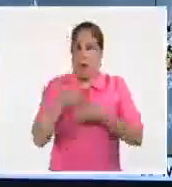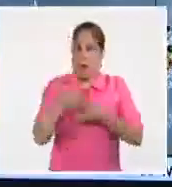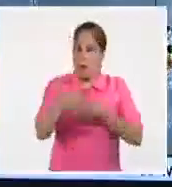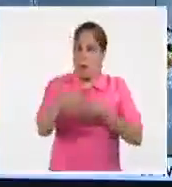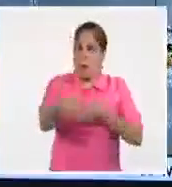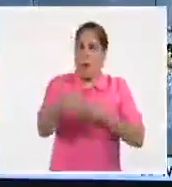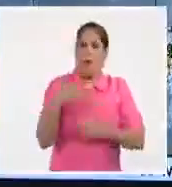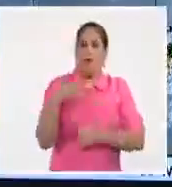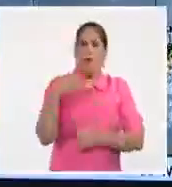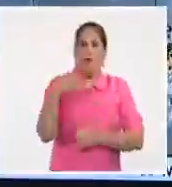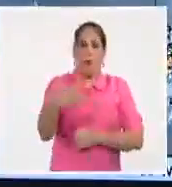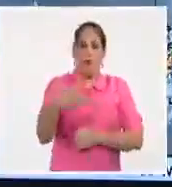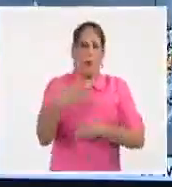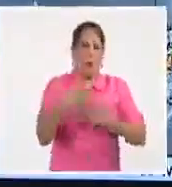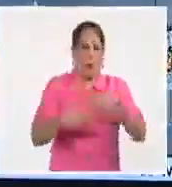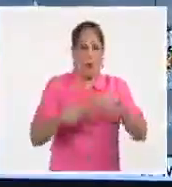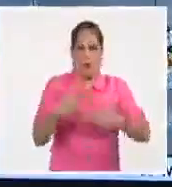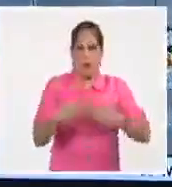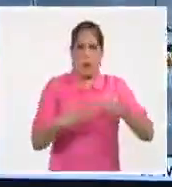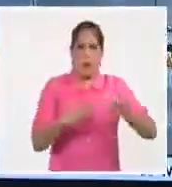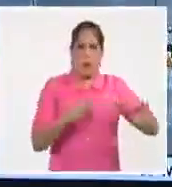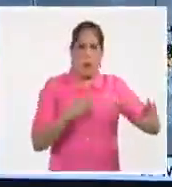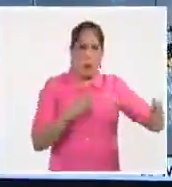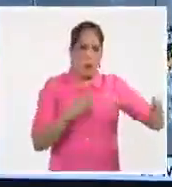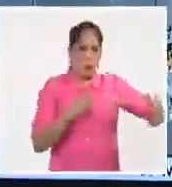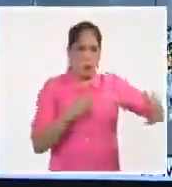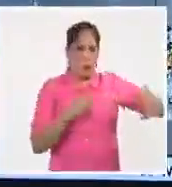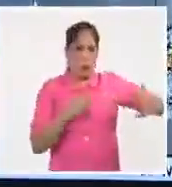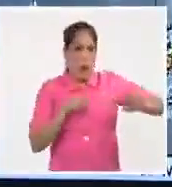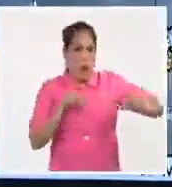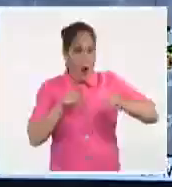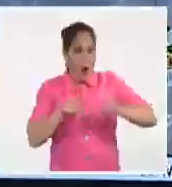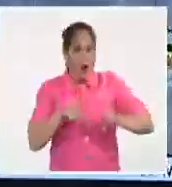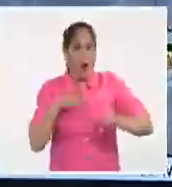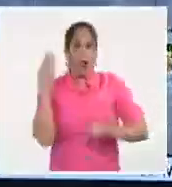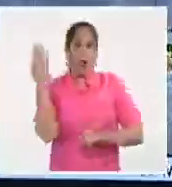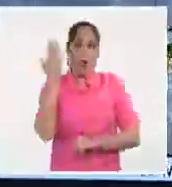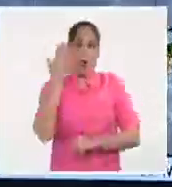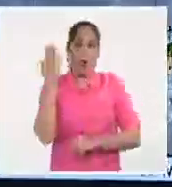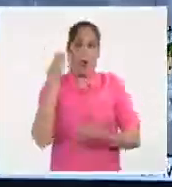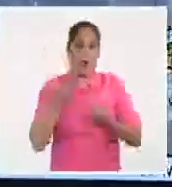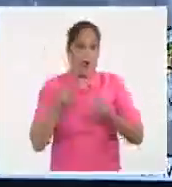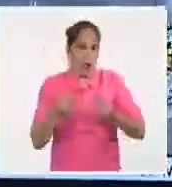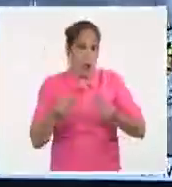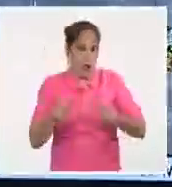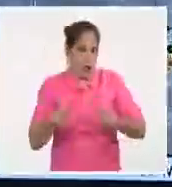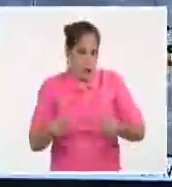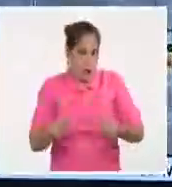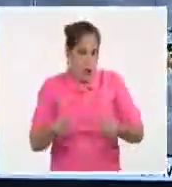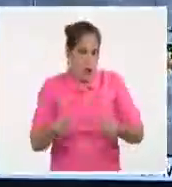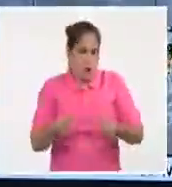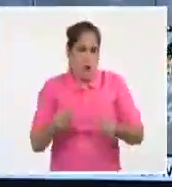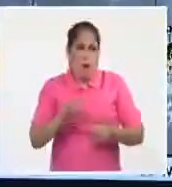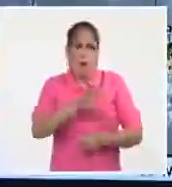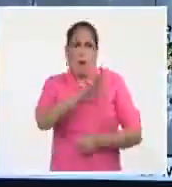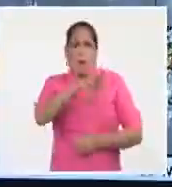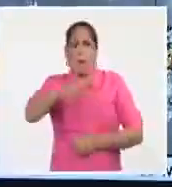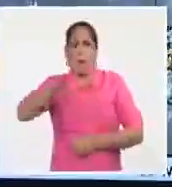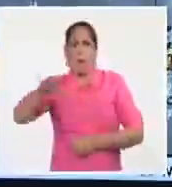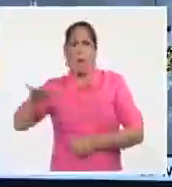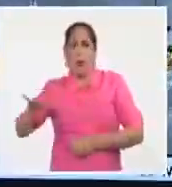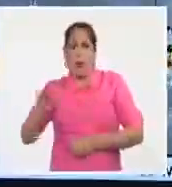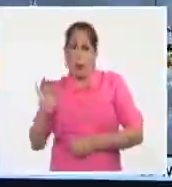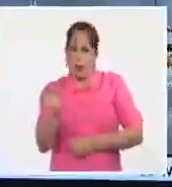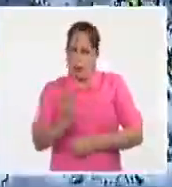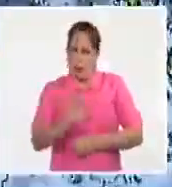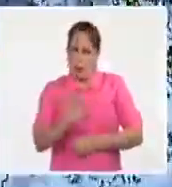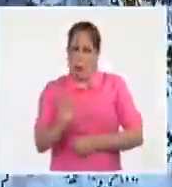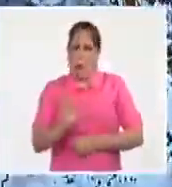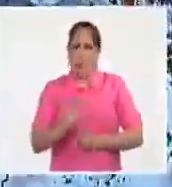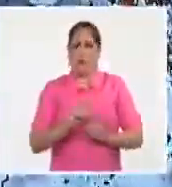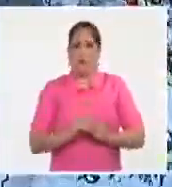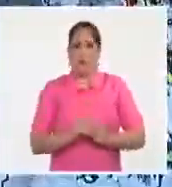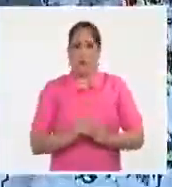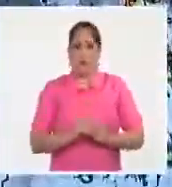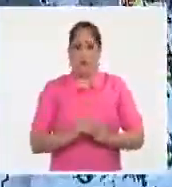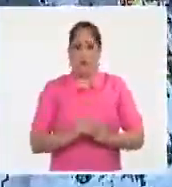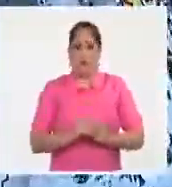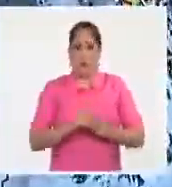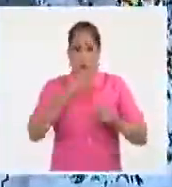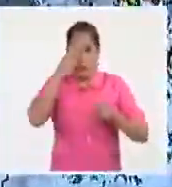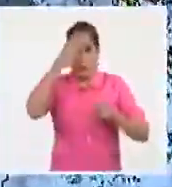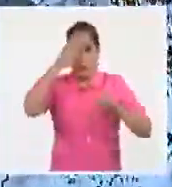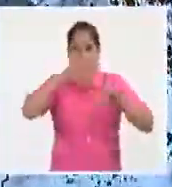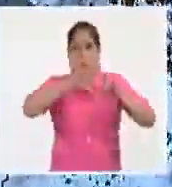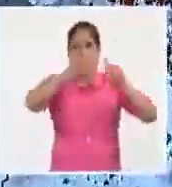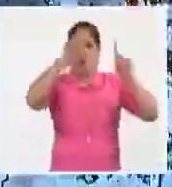y futura trayectoria de Elsa, que ahora es una tormenta tropical en el Atlántico. En cuanto a Cuba, bueno, pueden observar la